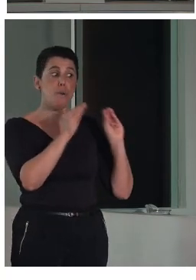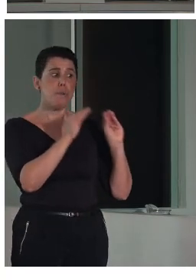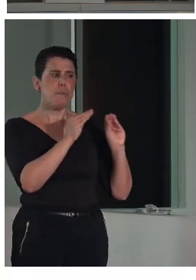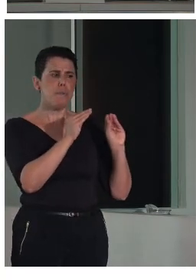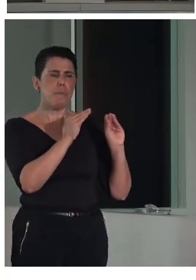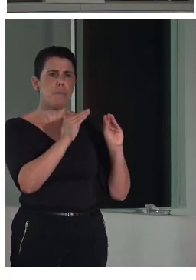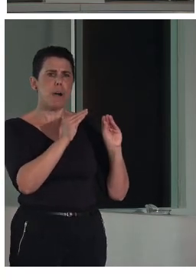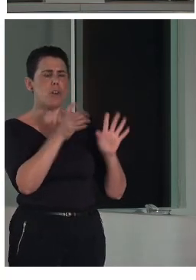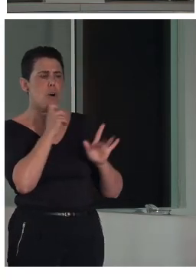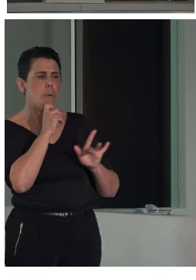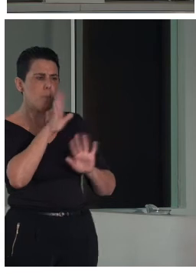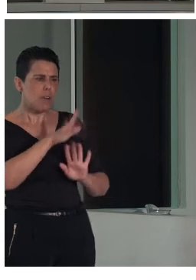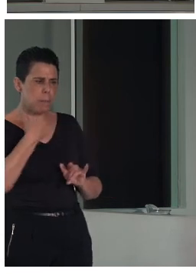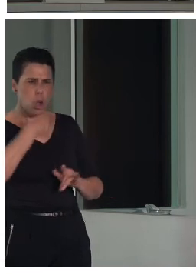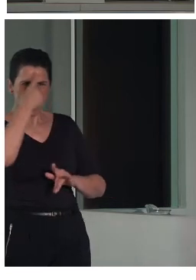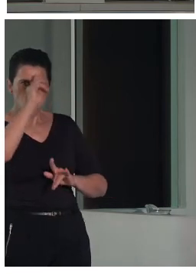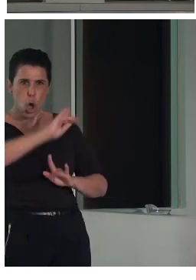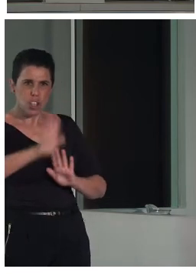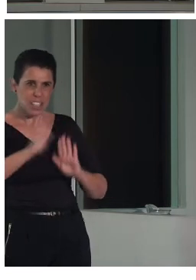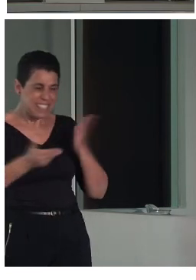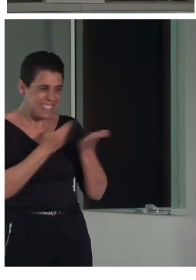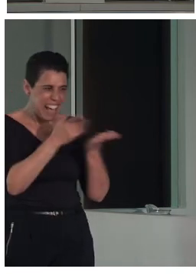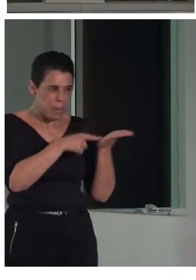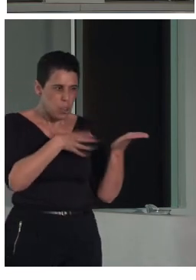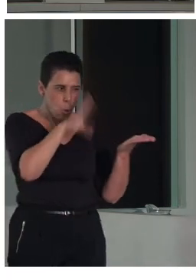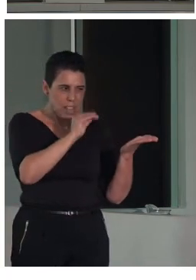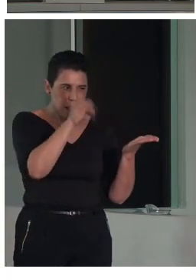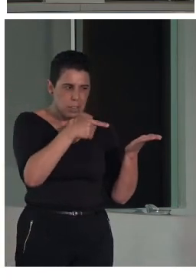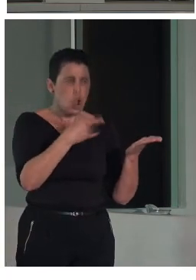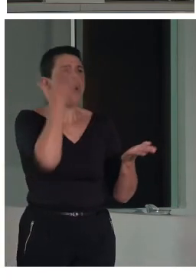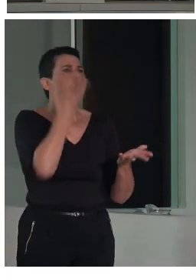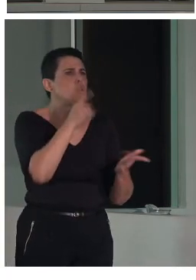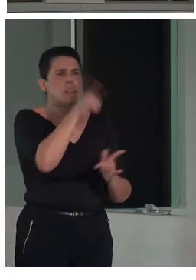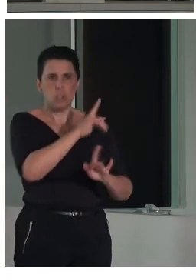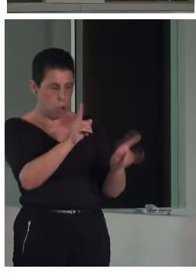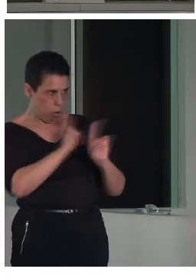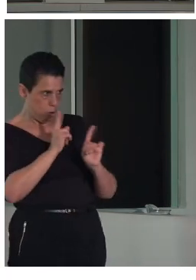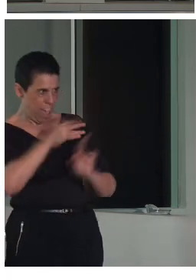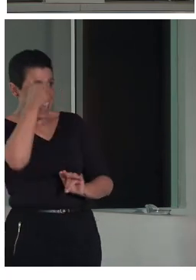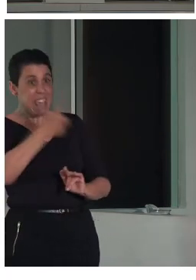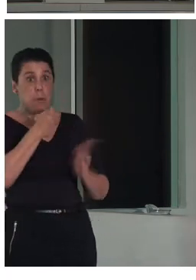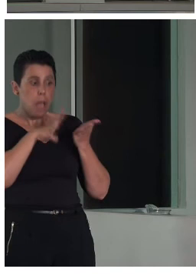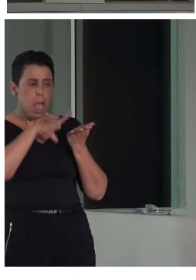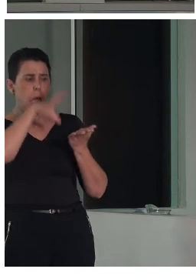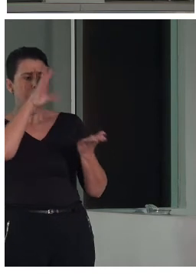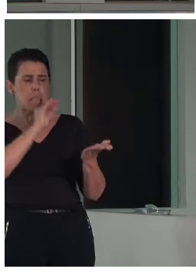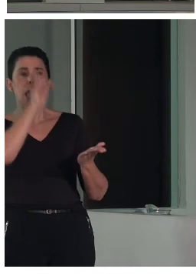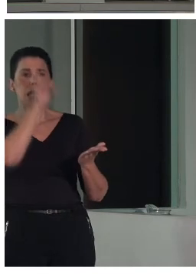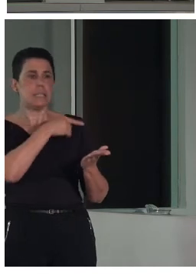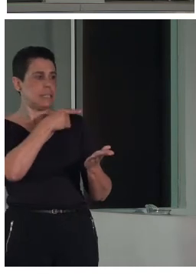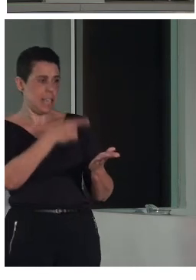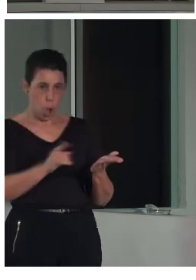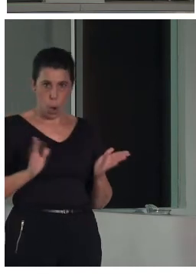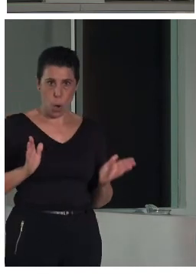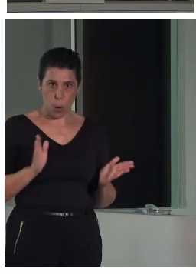preguntando es si se entiende o no se entiende no si les gusta o no les gusta eso sí es inevitable que reciban con mayor agrado o